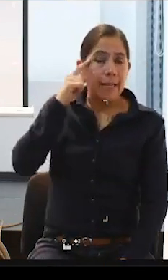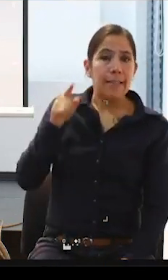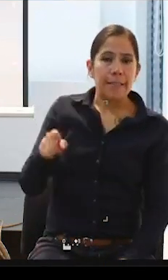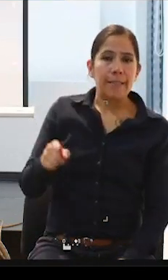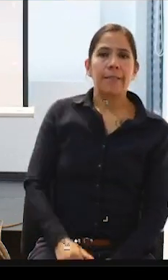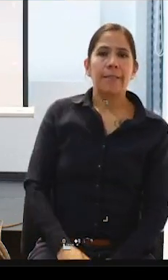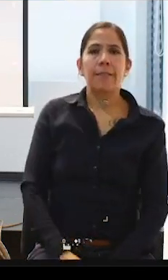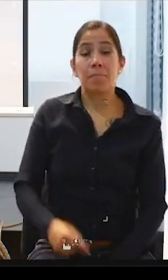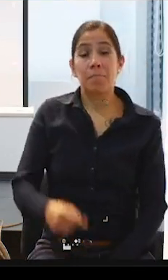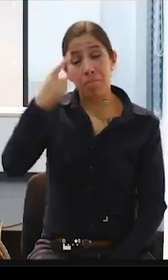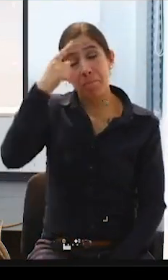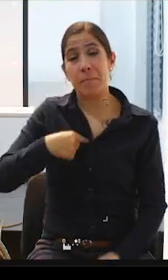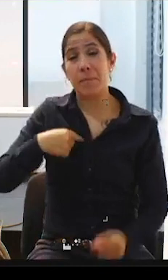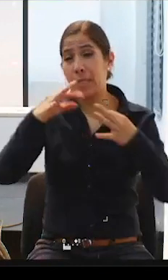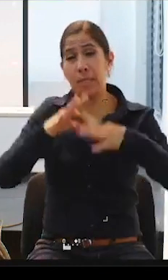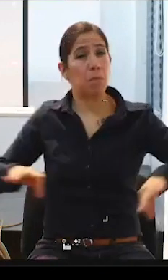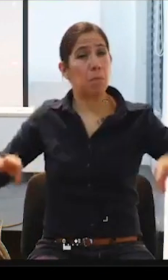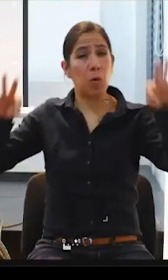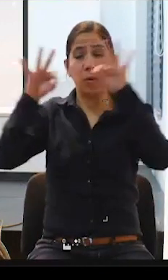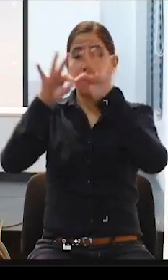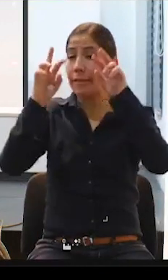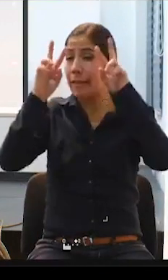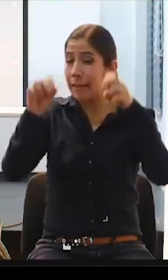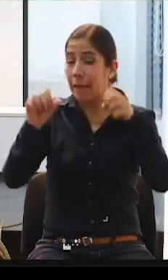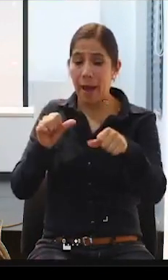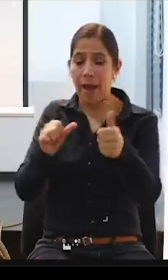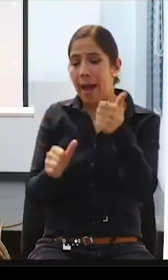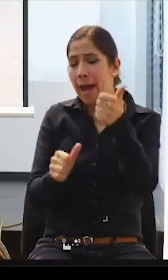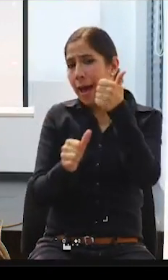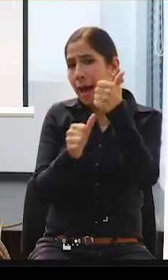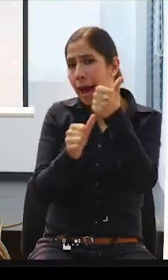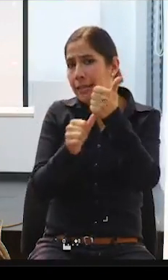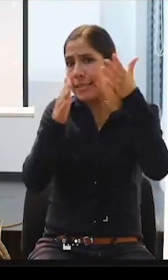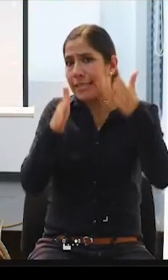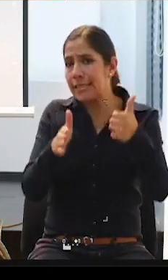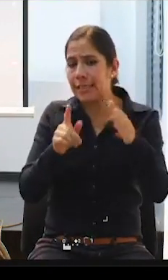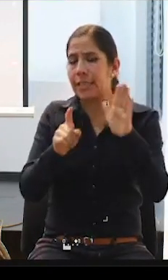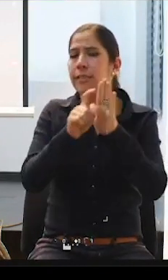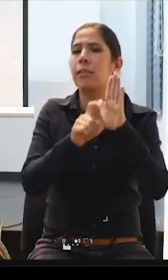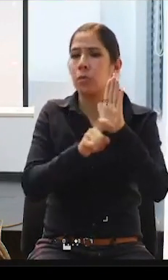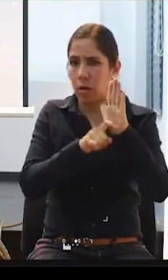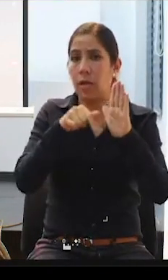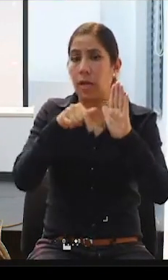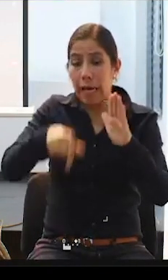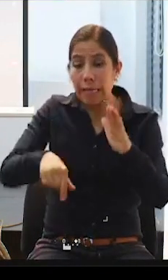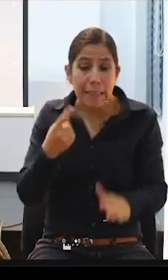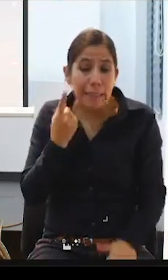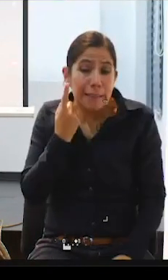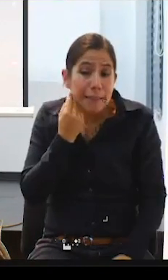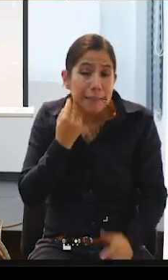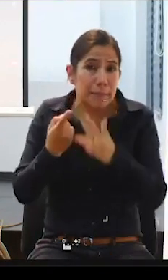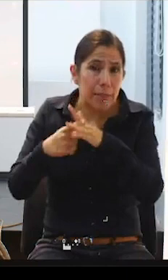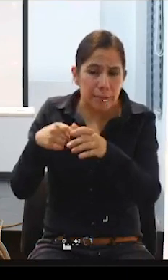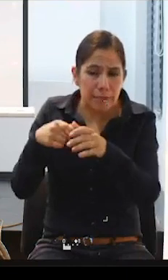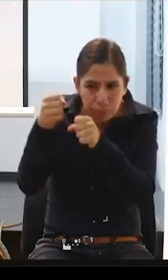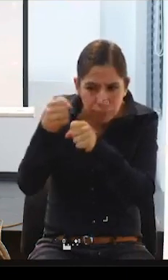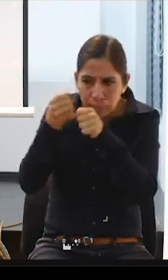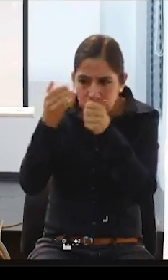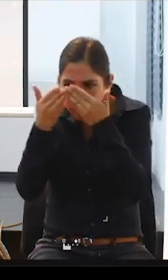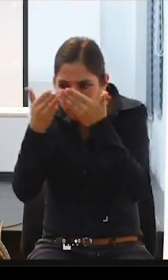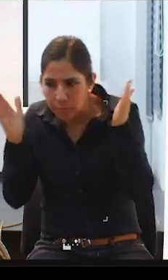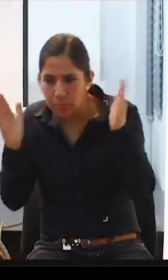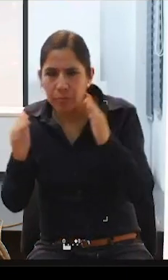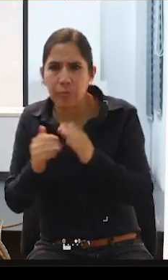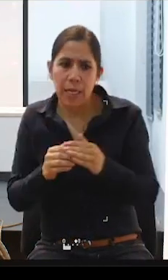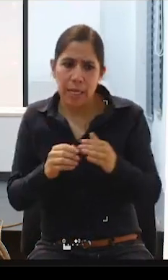es importante el tema de la asistencia sexual es un tema que aquí se empieza a trabajar que nos da pues la posibilidad, igual que la